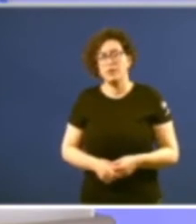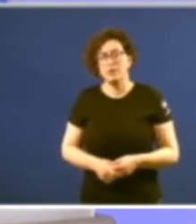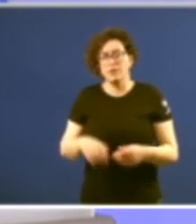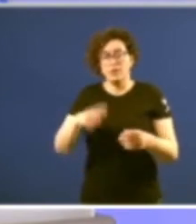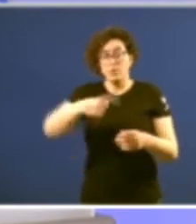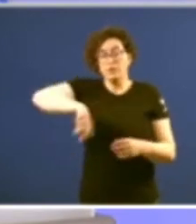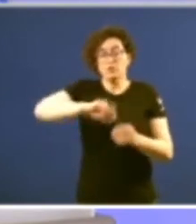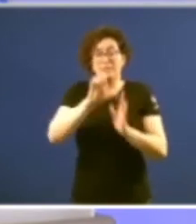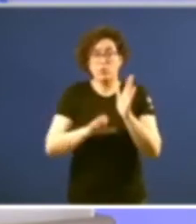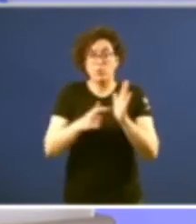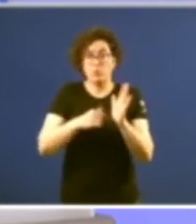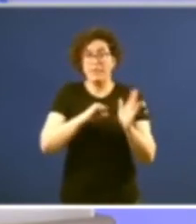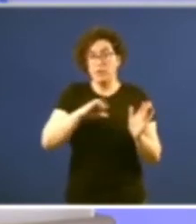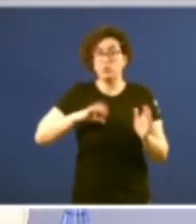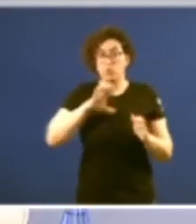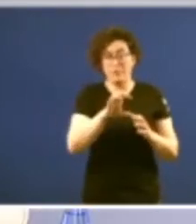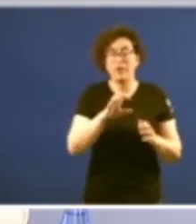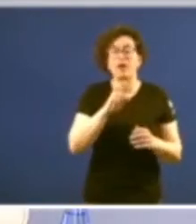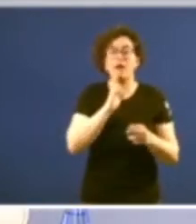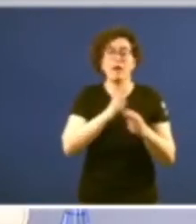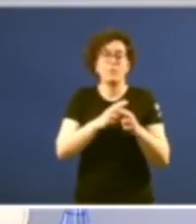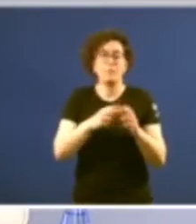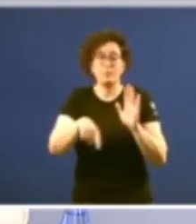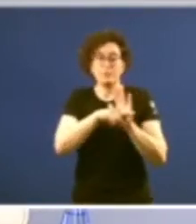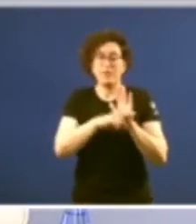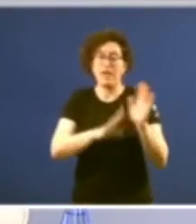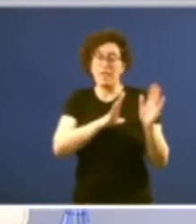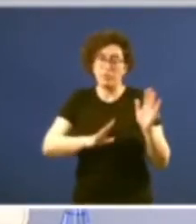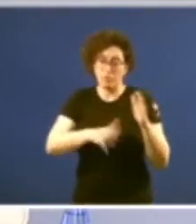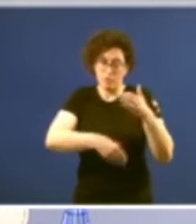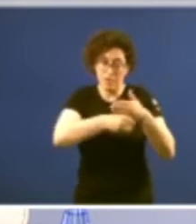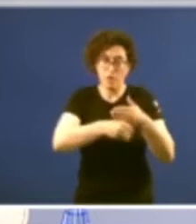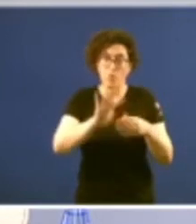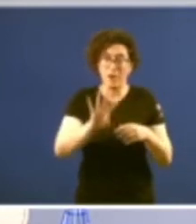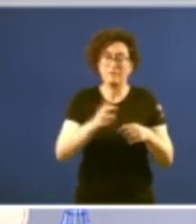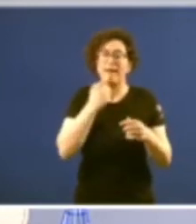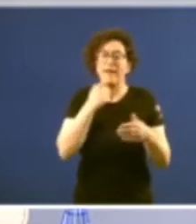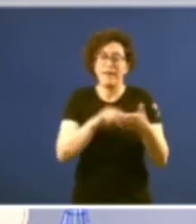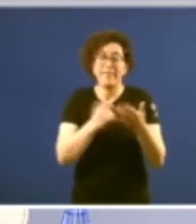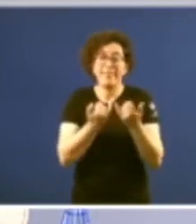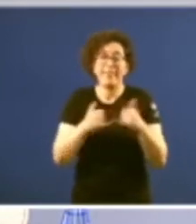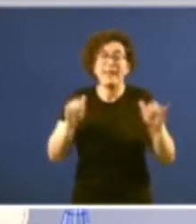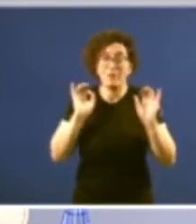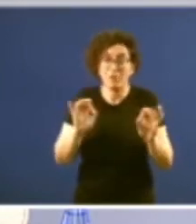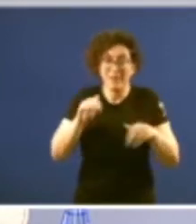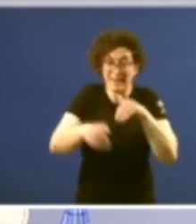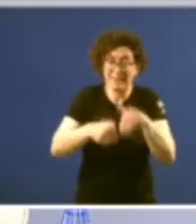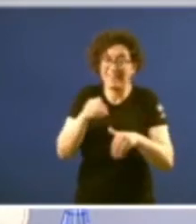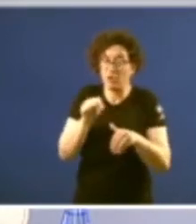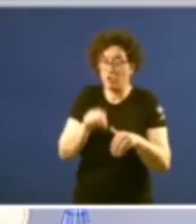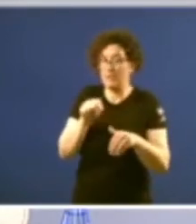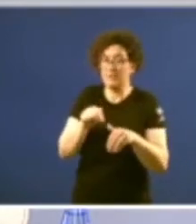estatuto de autonomía a disposición adicional 4º establecía que a celebración de eleccións